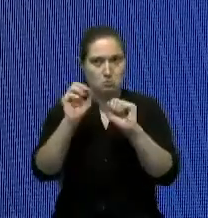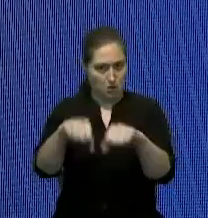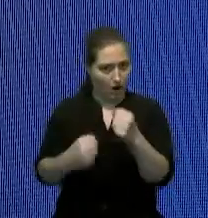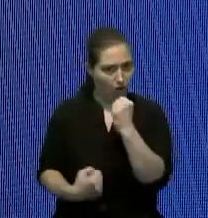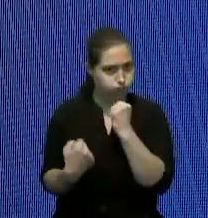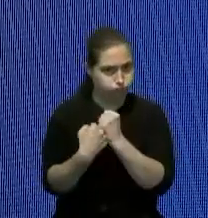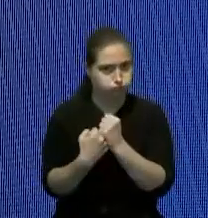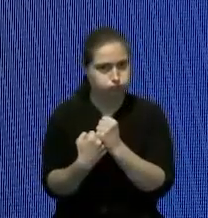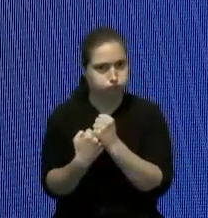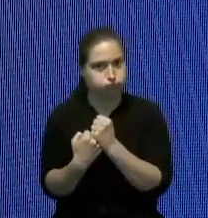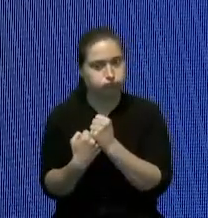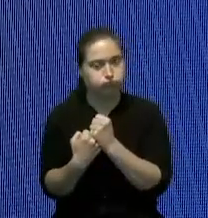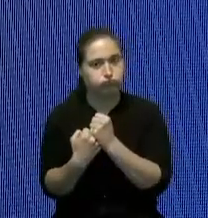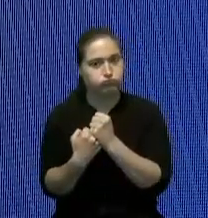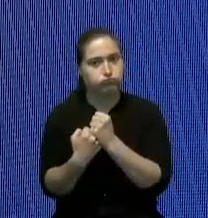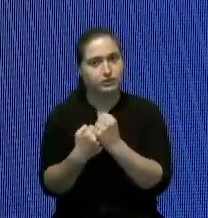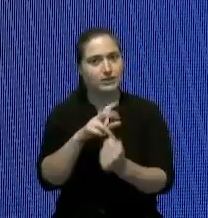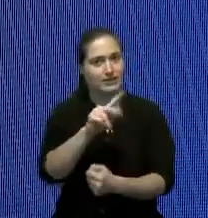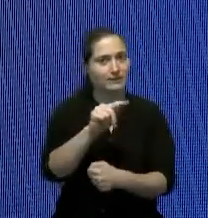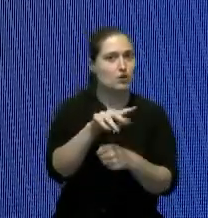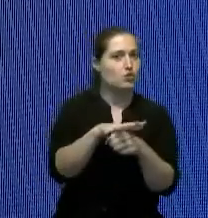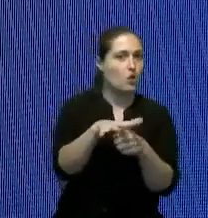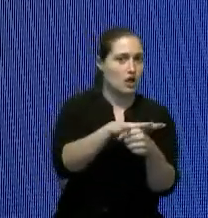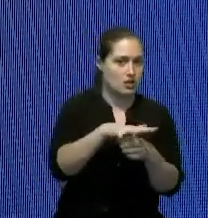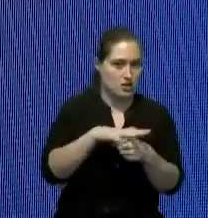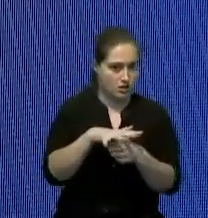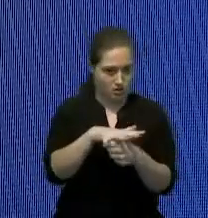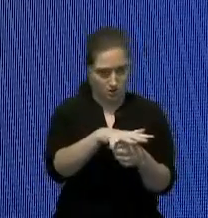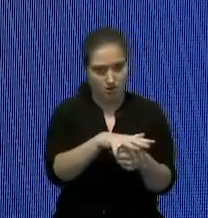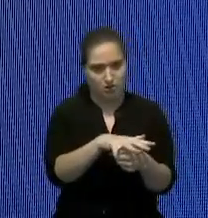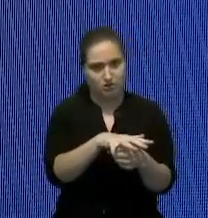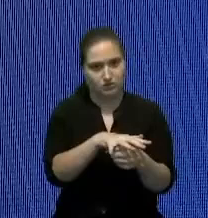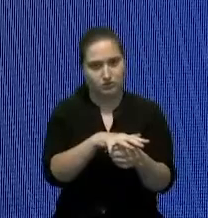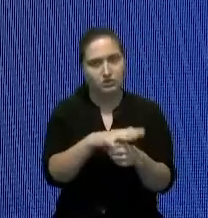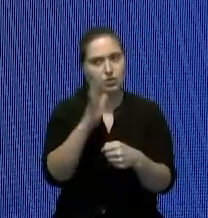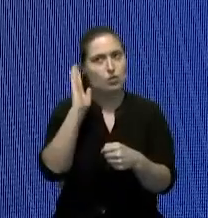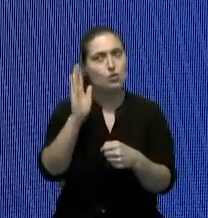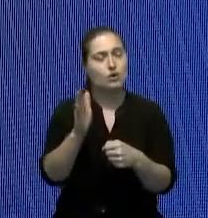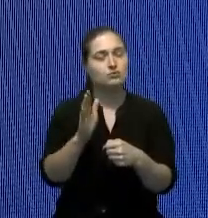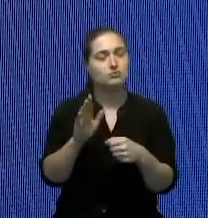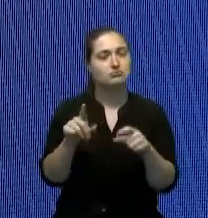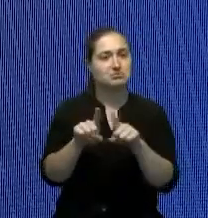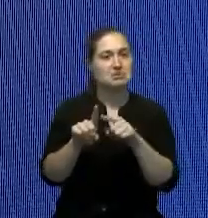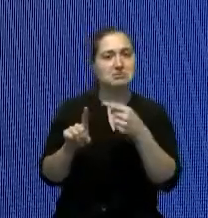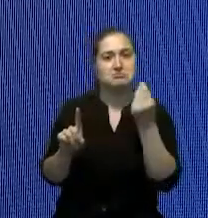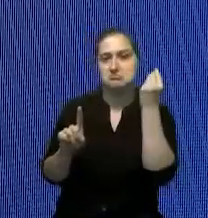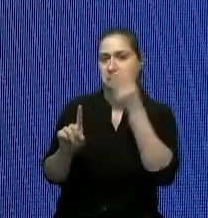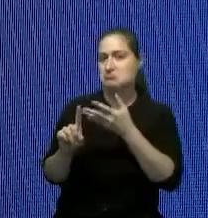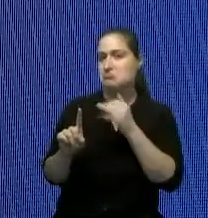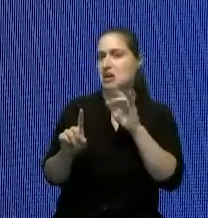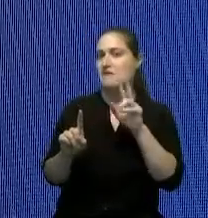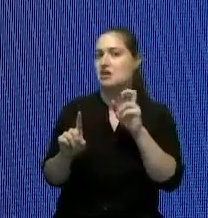la televisión local y a los programas locales y se lo voy a decir así también a Iván incluso